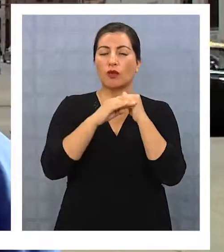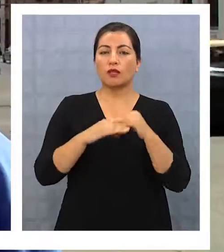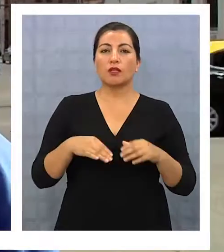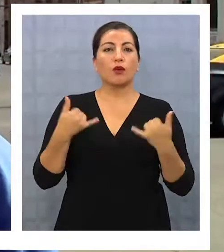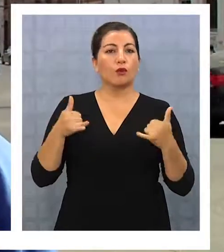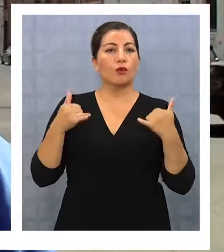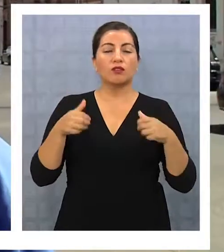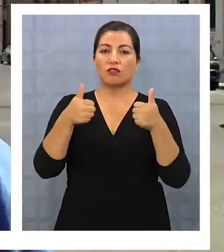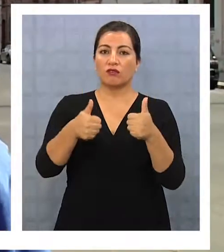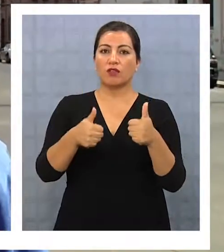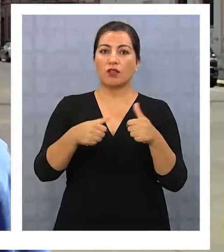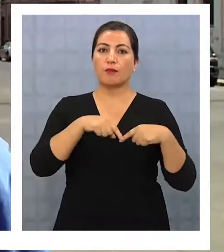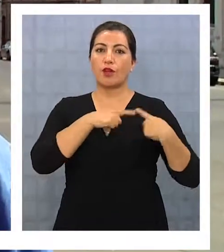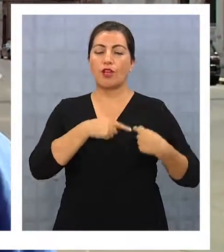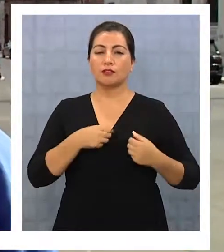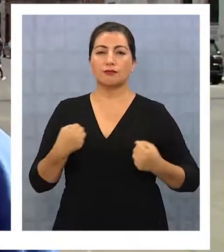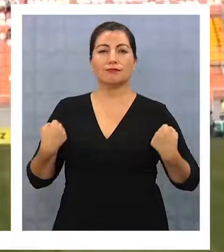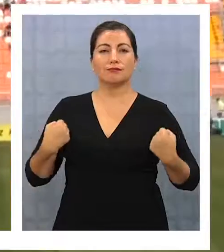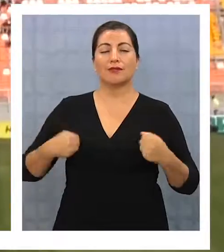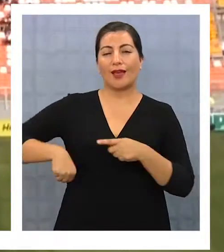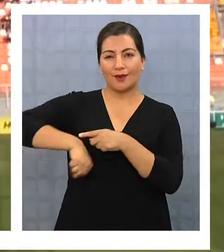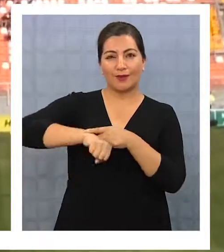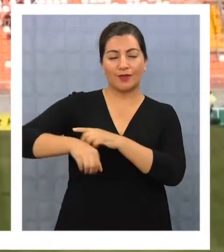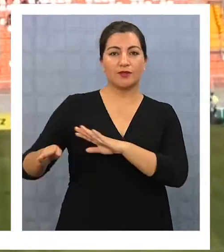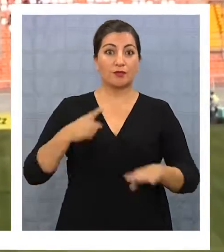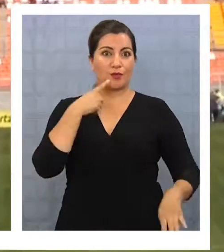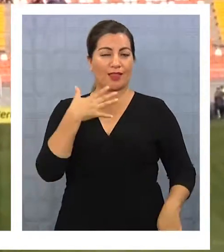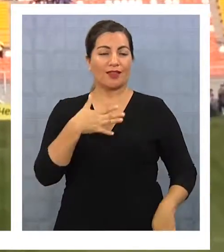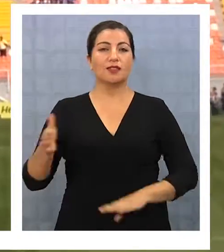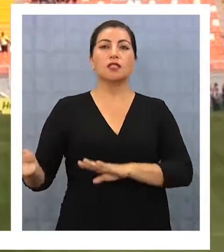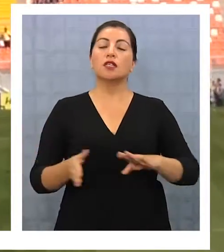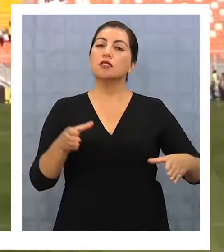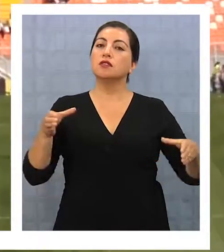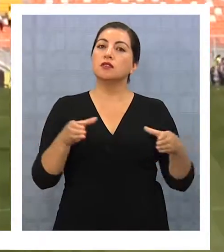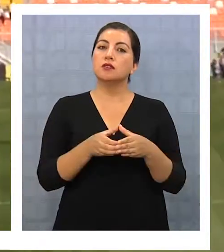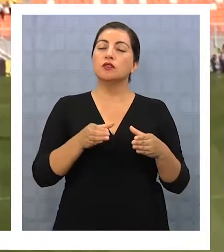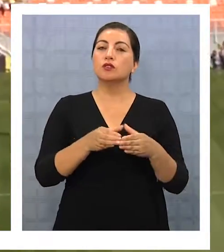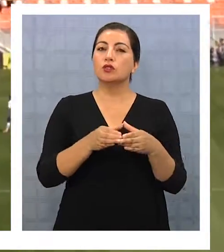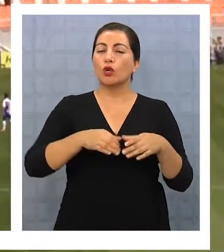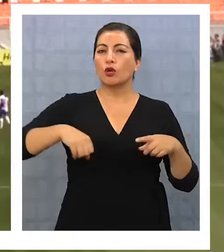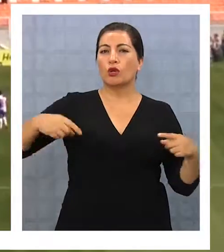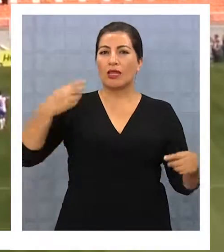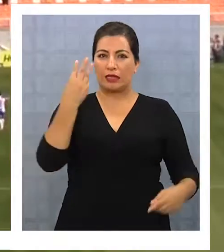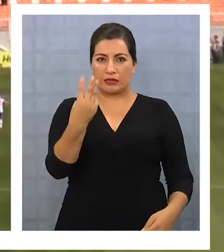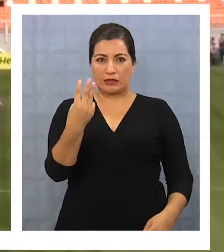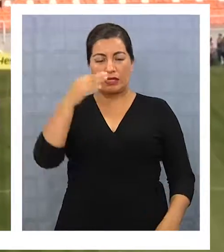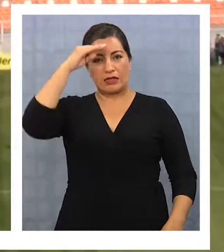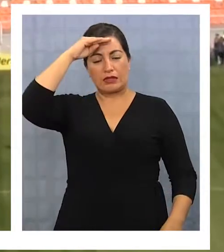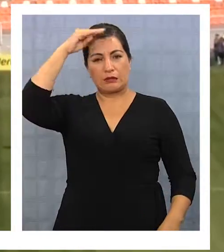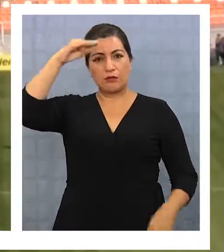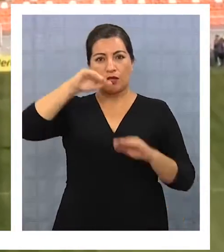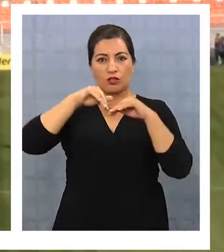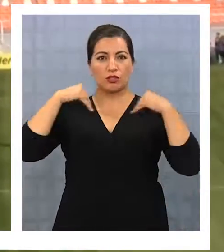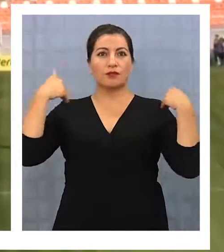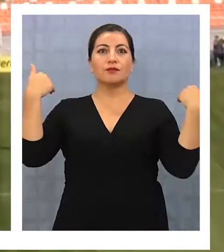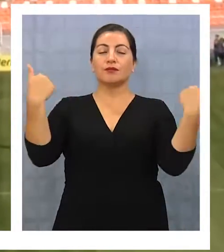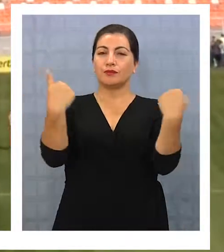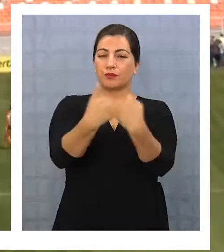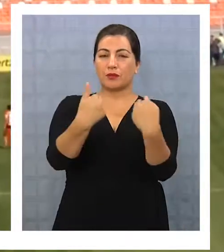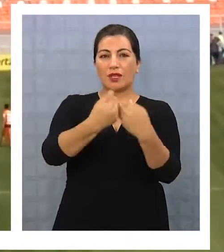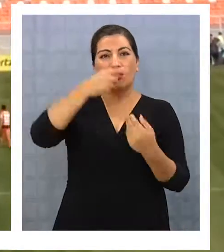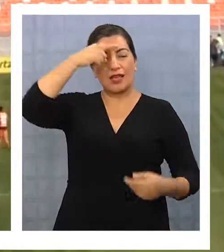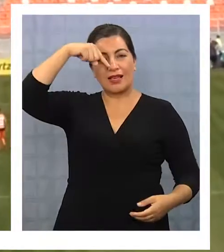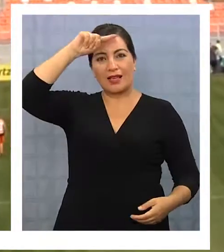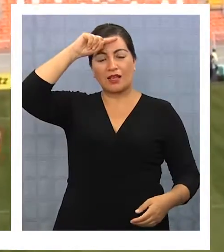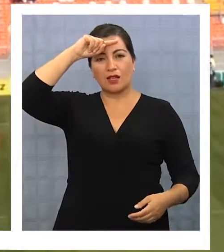le están poniendo bastante corazón, que es lo importante. El partido con gremio está establecido para el 3 de mayo en el Estadio Zorros del Desierto de